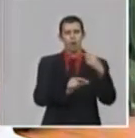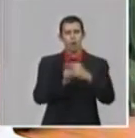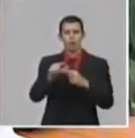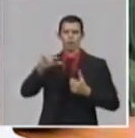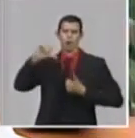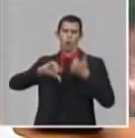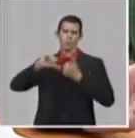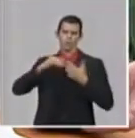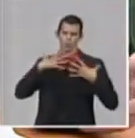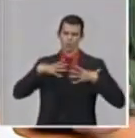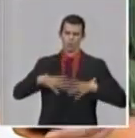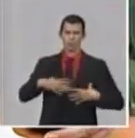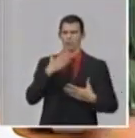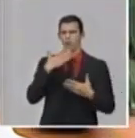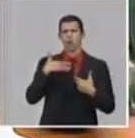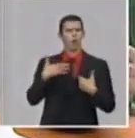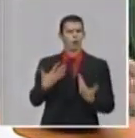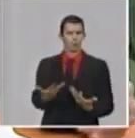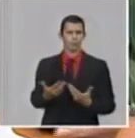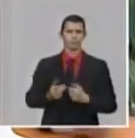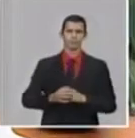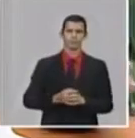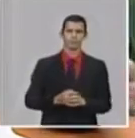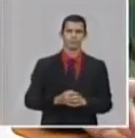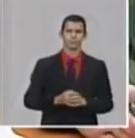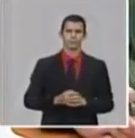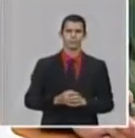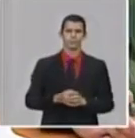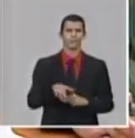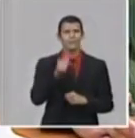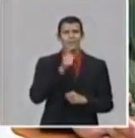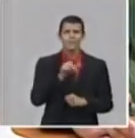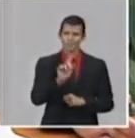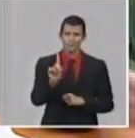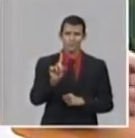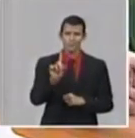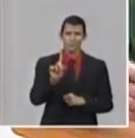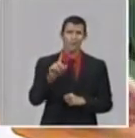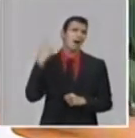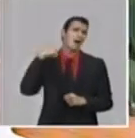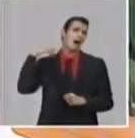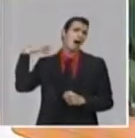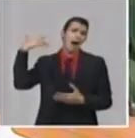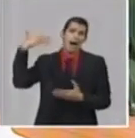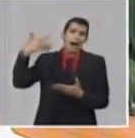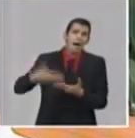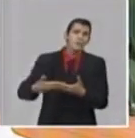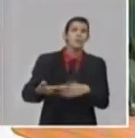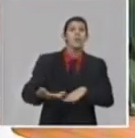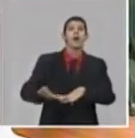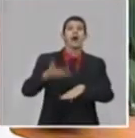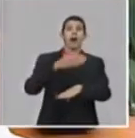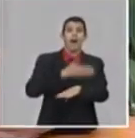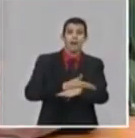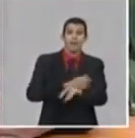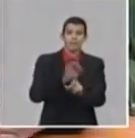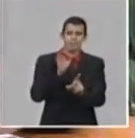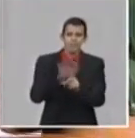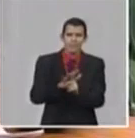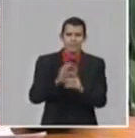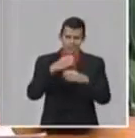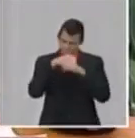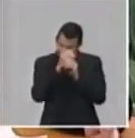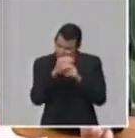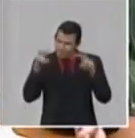Esto, por supuesto, que llevó una amplia investigación proclínica. Es decir, antes de pasar a la clínica, uno tiene que hacer